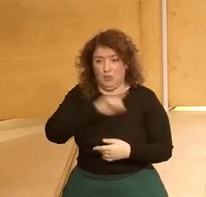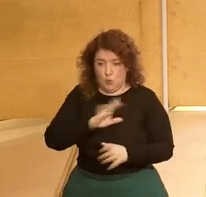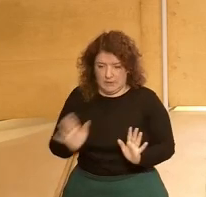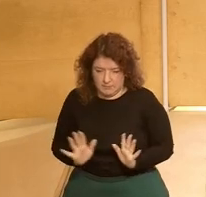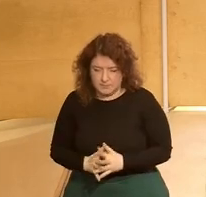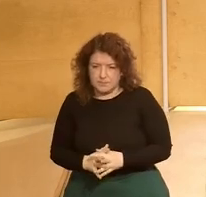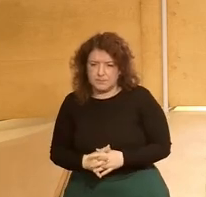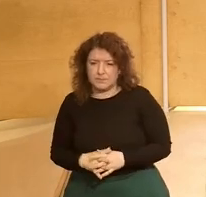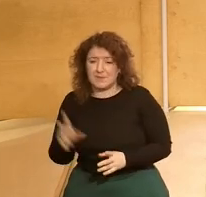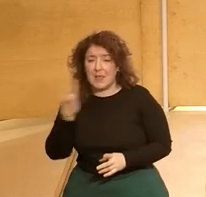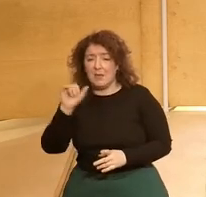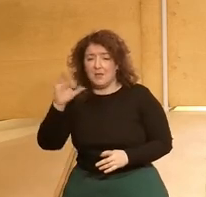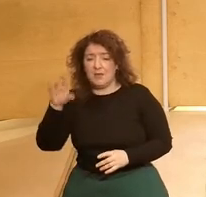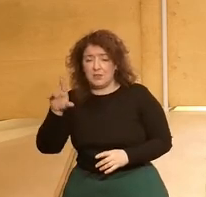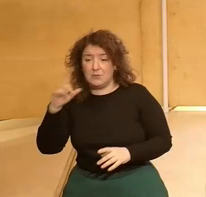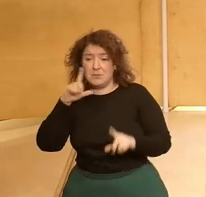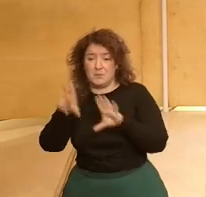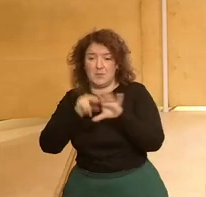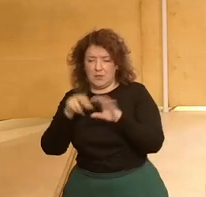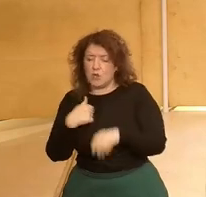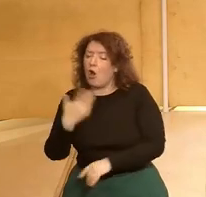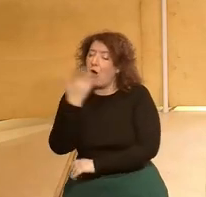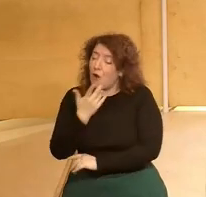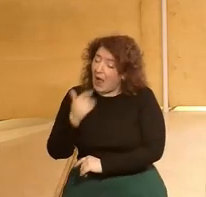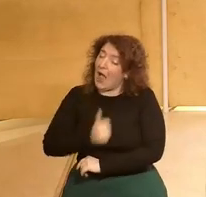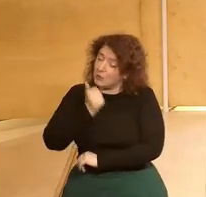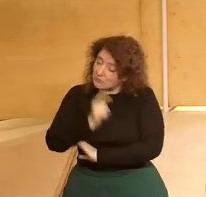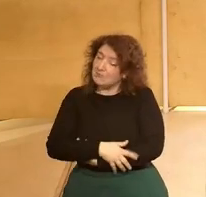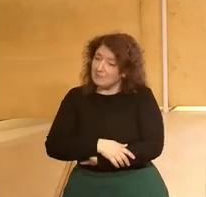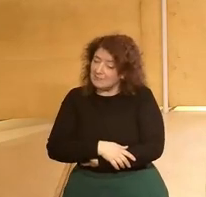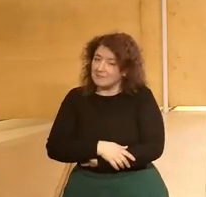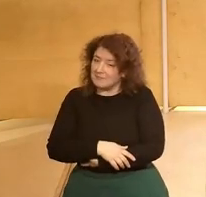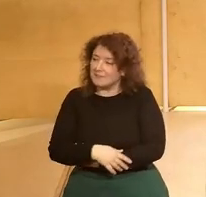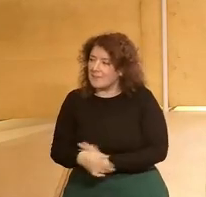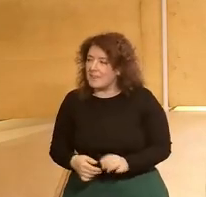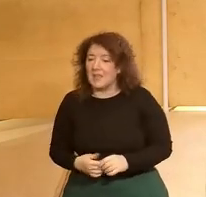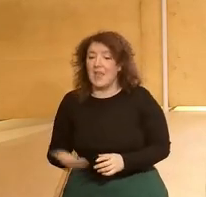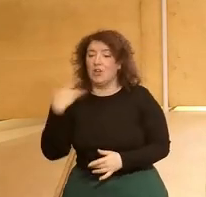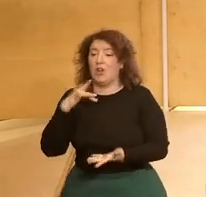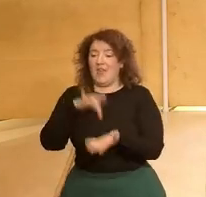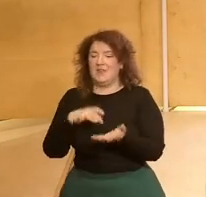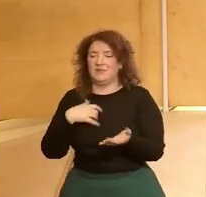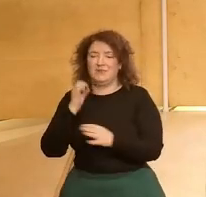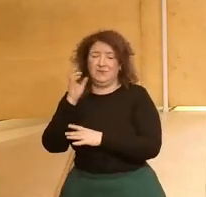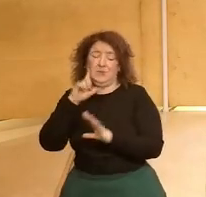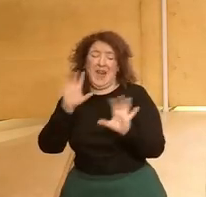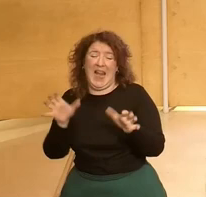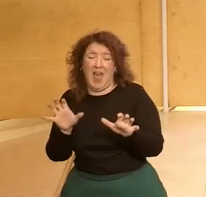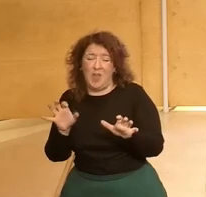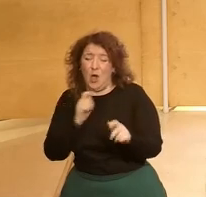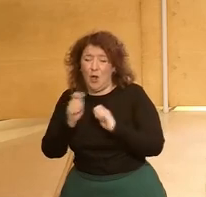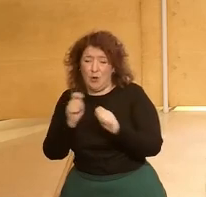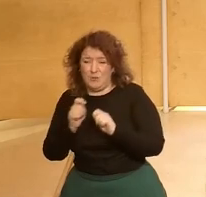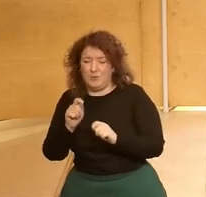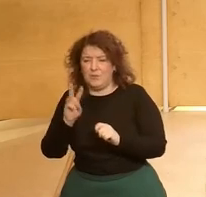quería decir que el chico Víctor que ha intervenido lo conozco que esto está bien que lo diga porque el otro día fui a un podcast que me entrevistaron en